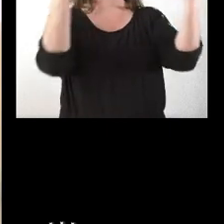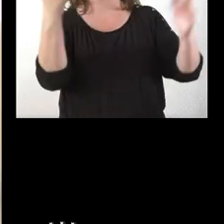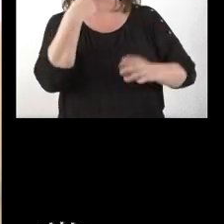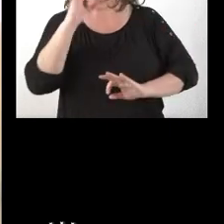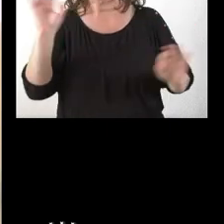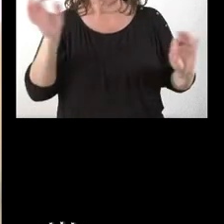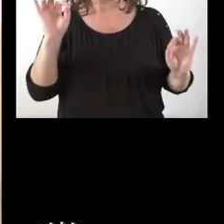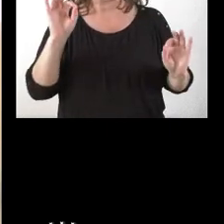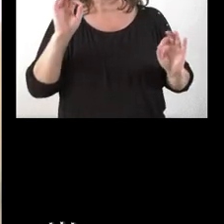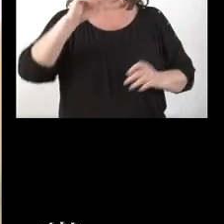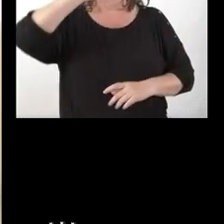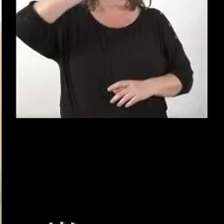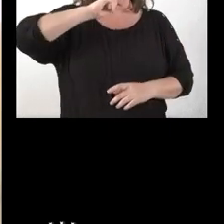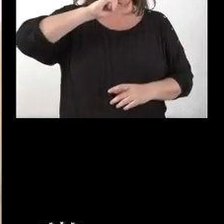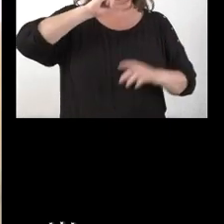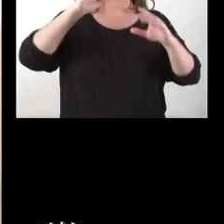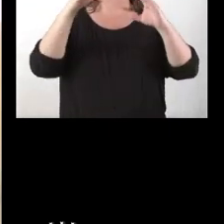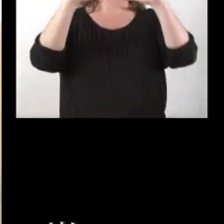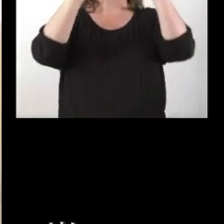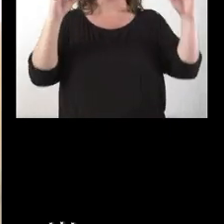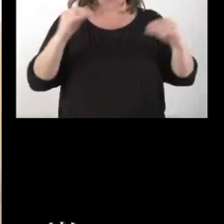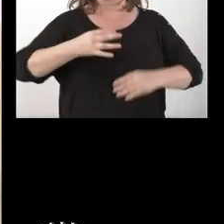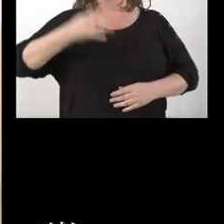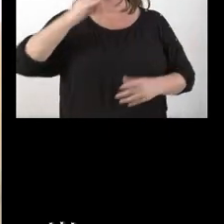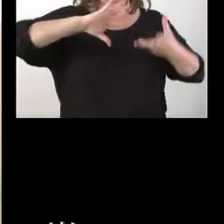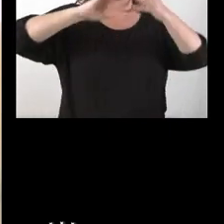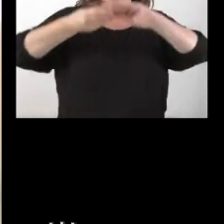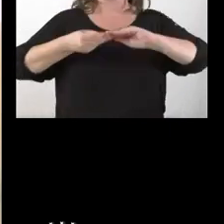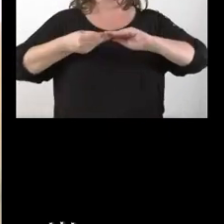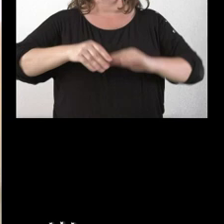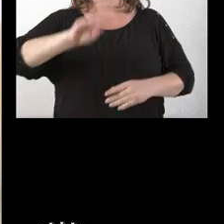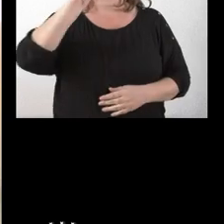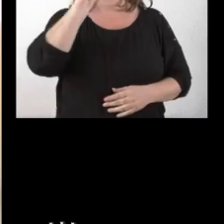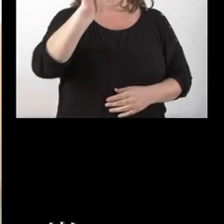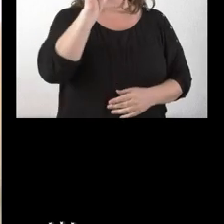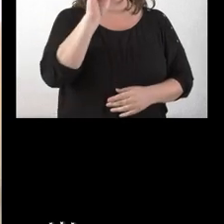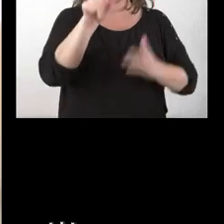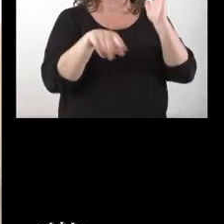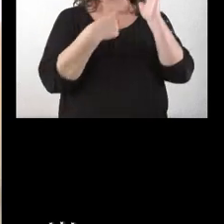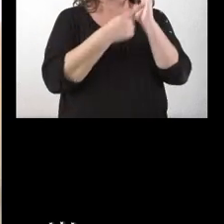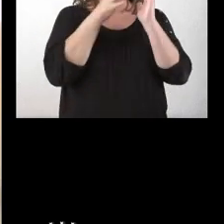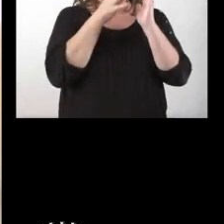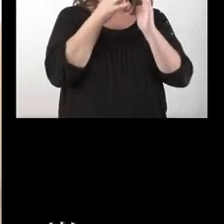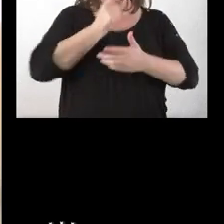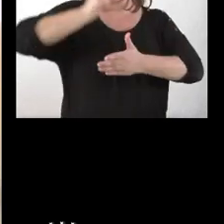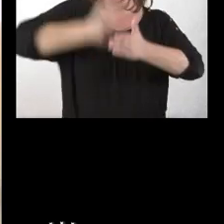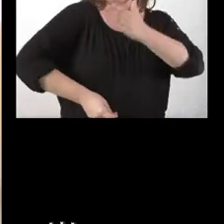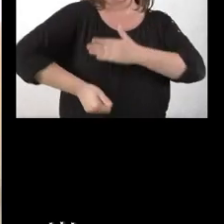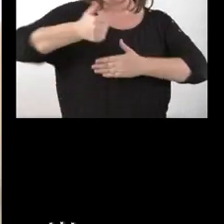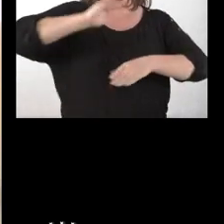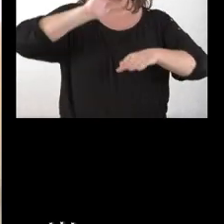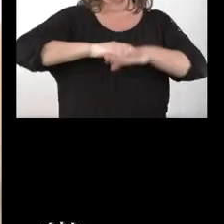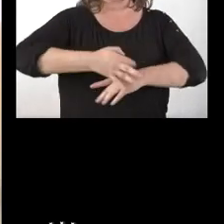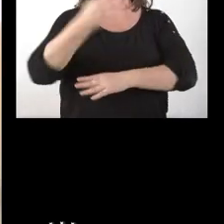las catedrales, en las iglesias en las que se tendría que aplicar. Entonces me pregunto si ahora la ley puede ser más taxativa en el cumplimiento de esta